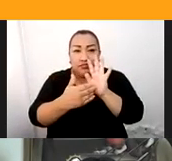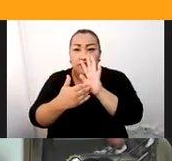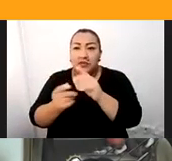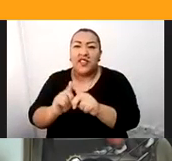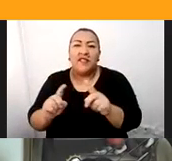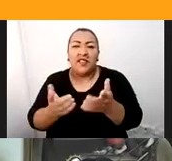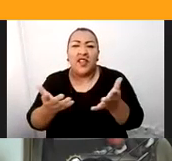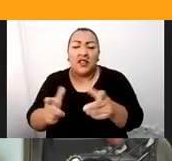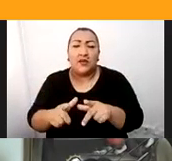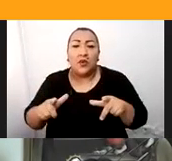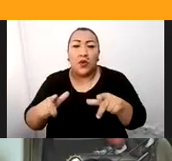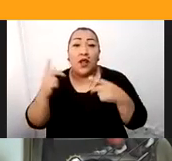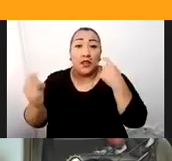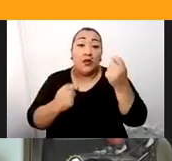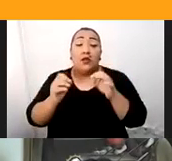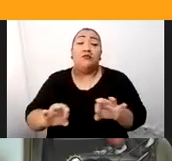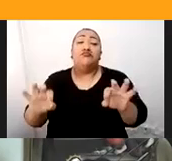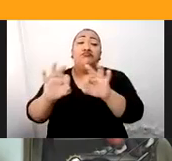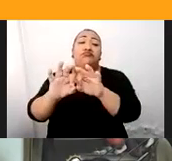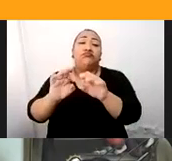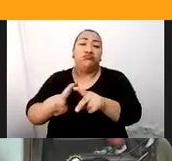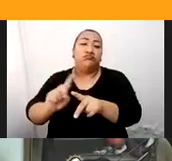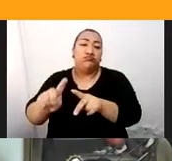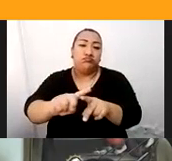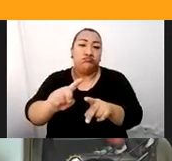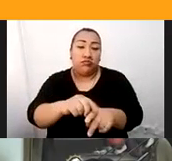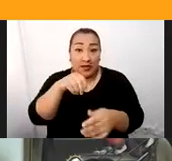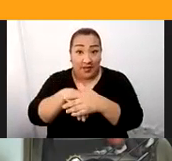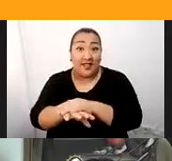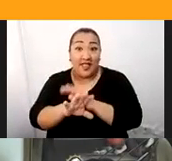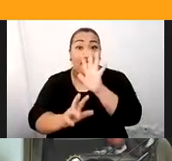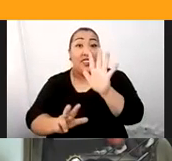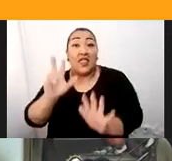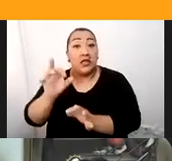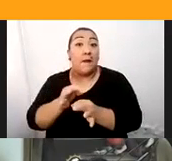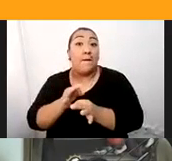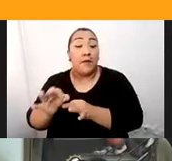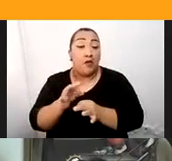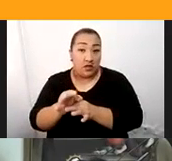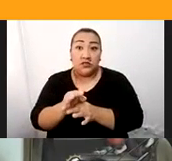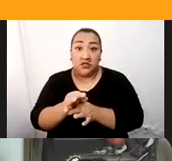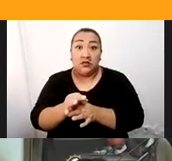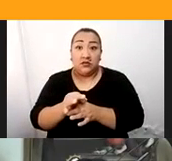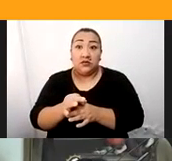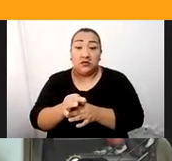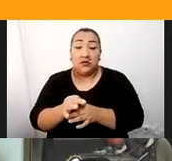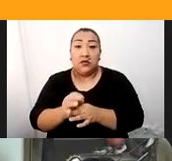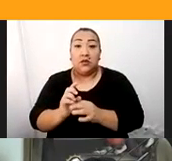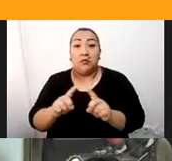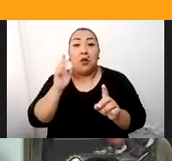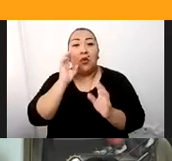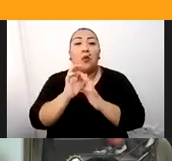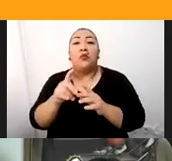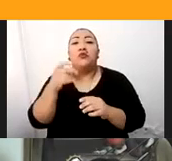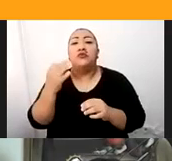turísticos, nuestros atractivos y nuestros productos en las 13 provincias. Cusco tiene 13 provincias. De repente ustedes se